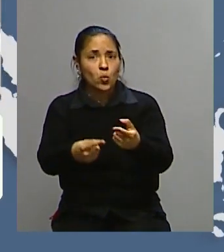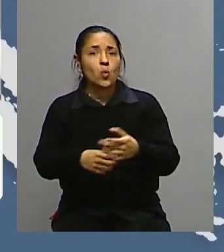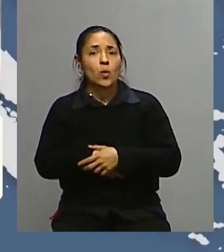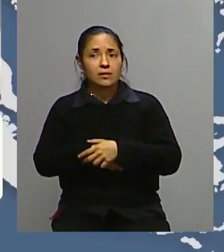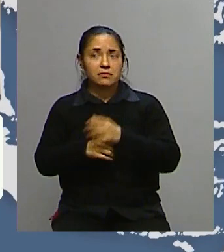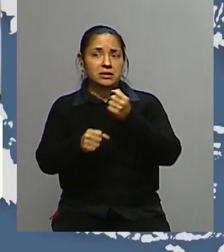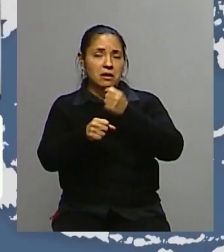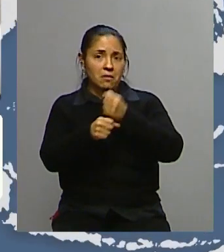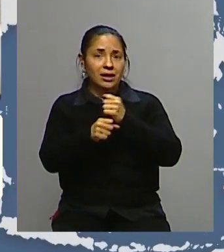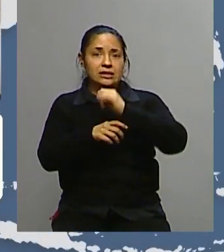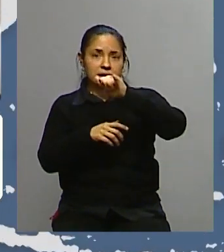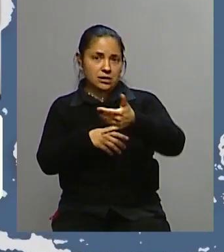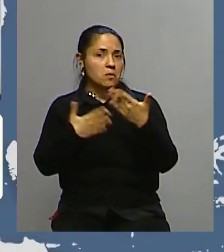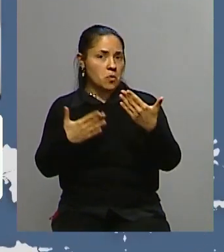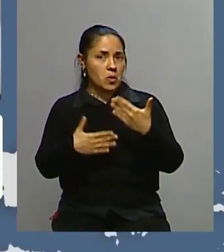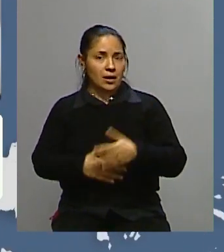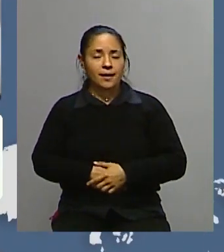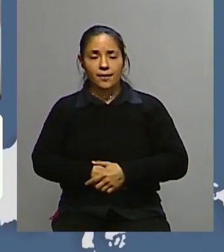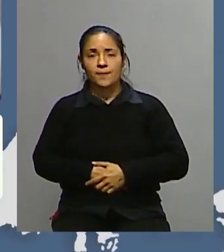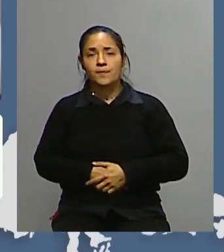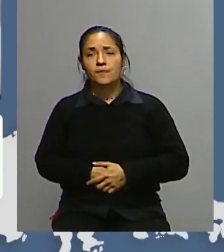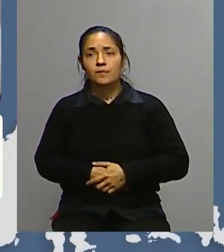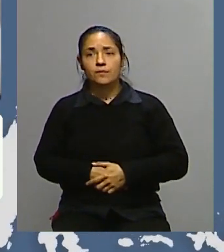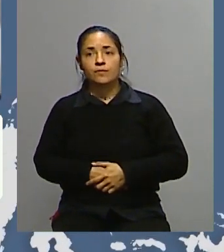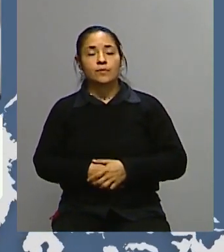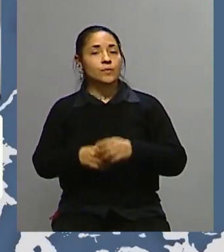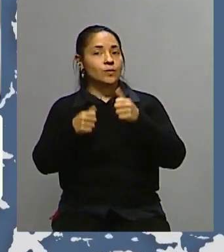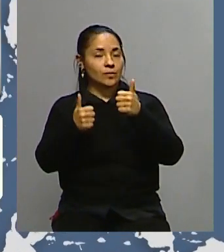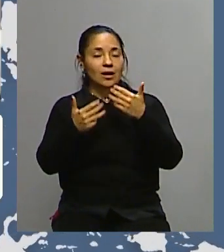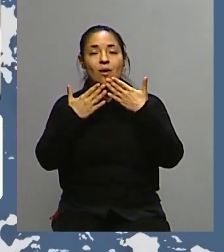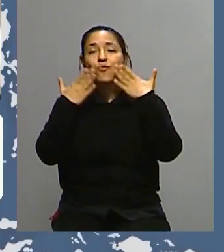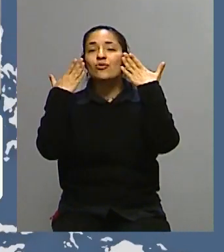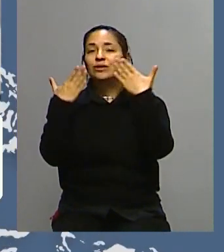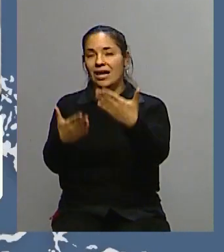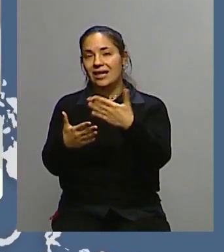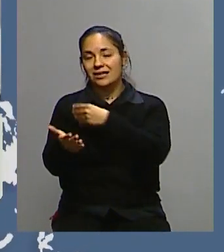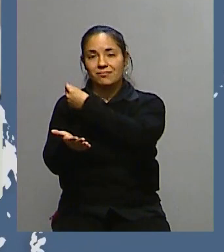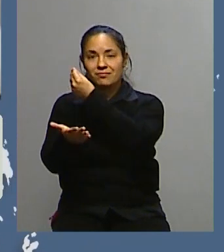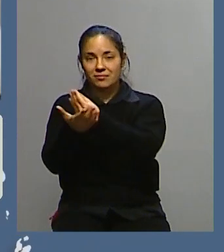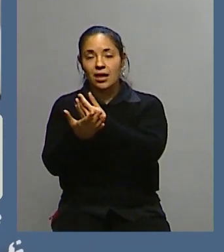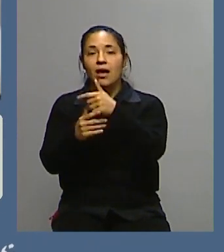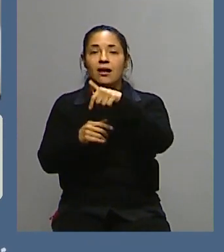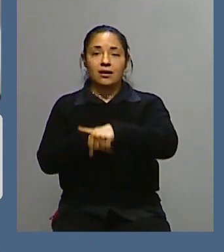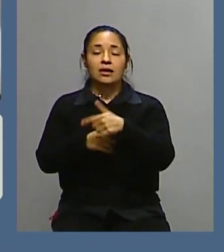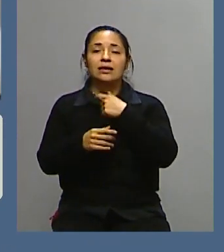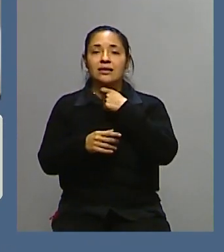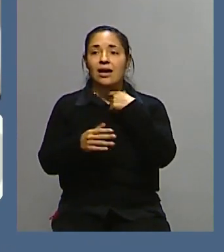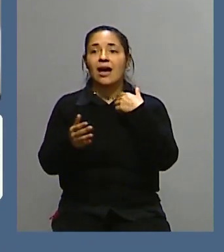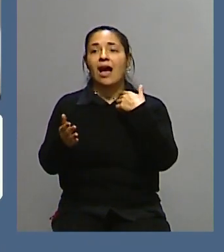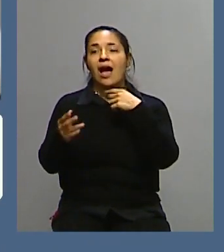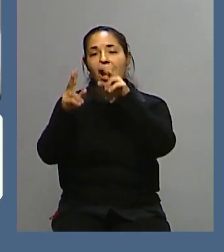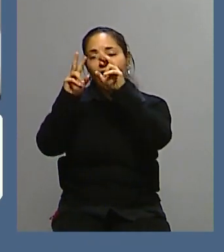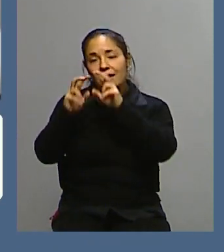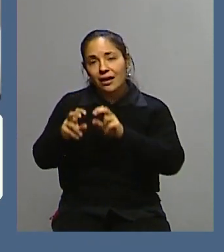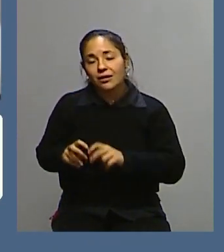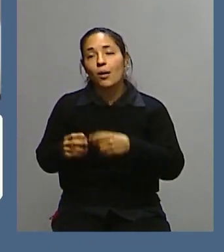funcionando bien, sí, seguramente, sí. Sin duda. Bueno, Andrea, muchísimas gracias por este rato con nosotros, queríamos analizar el tema y